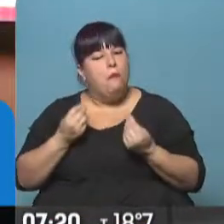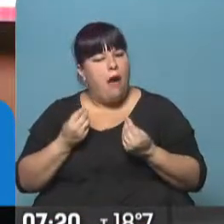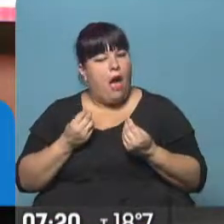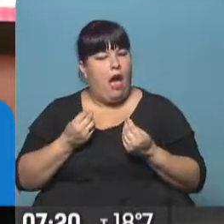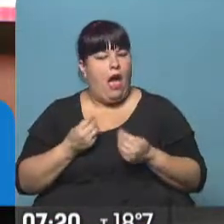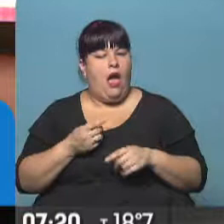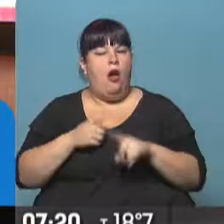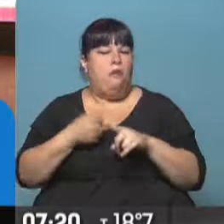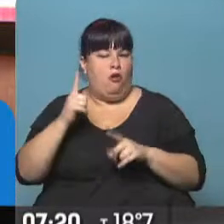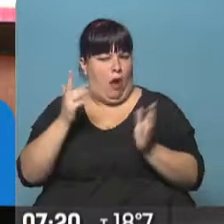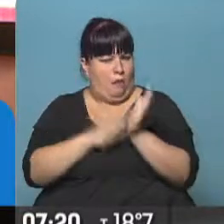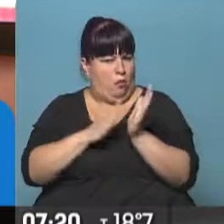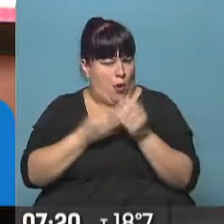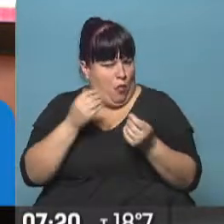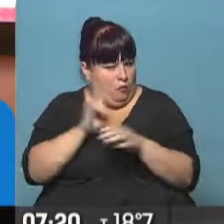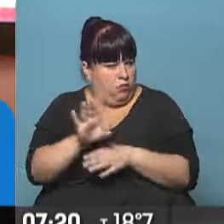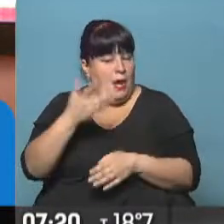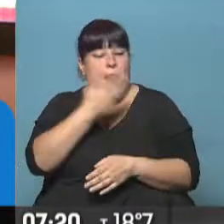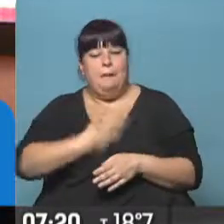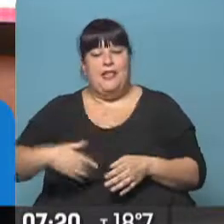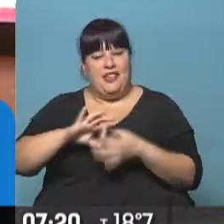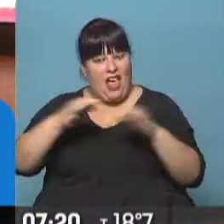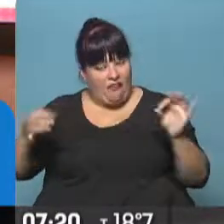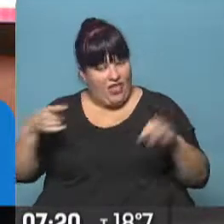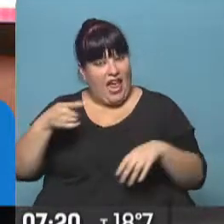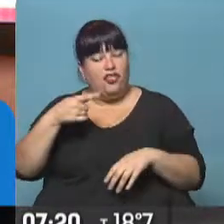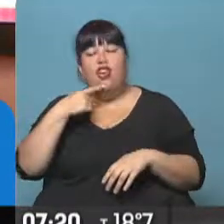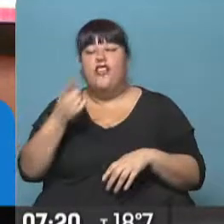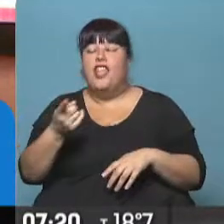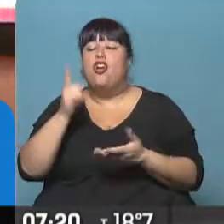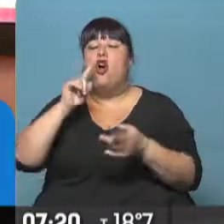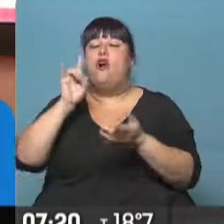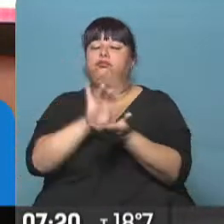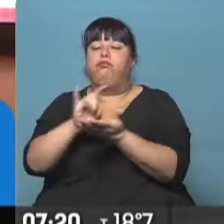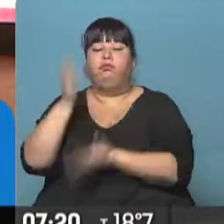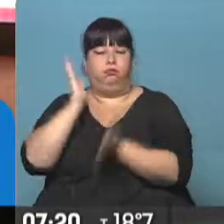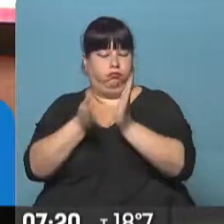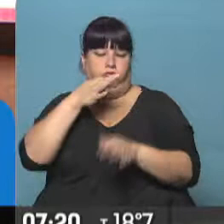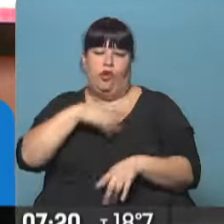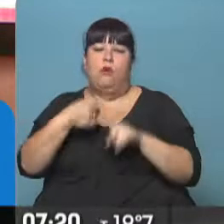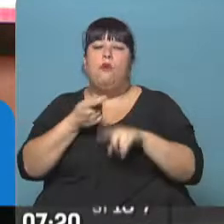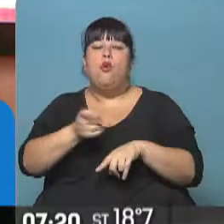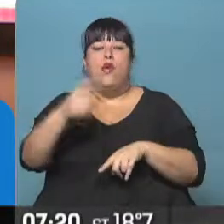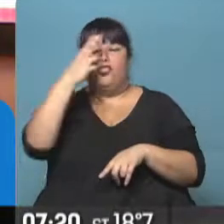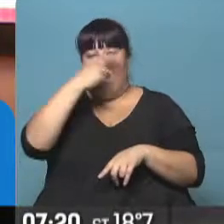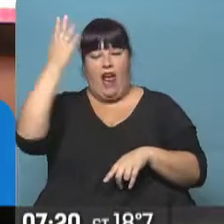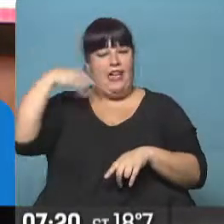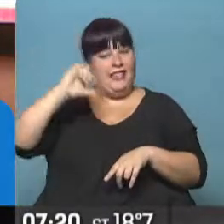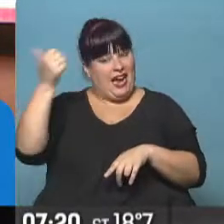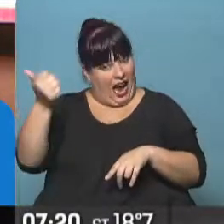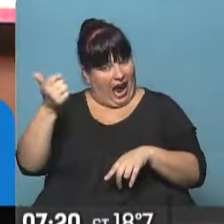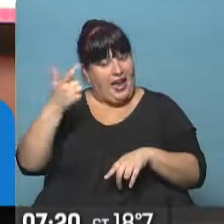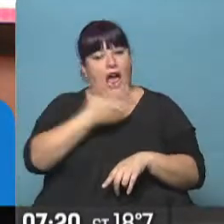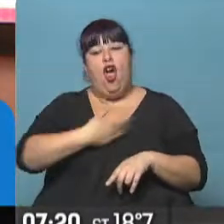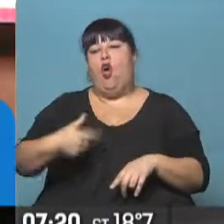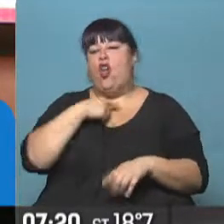medidas injustificadas y el titular de la Federación dijo que la medida es represalia por el juicio que los enfermeros ganaron y que